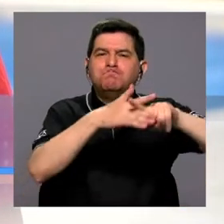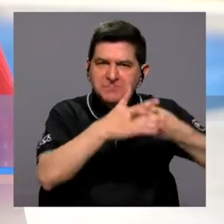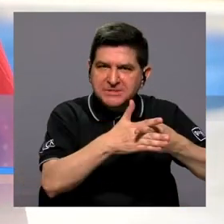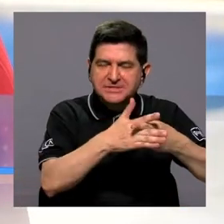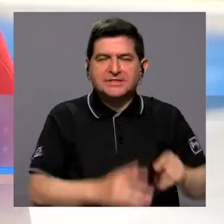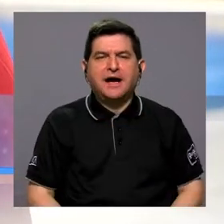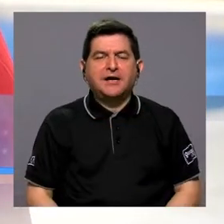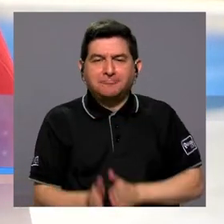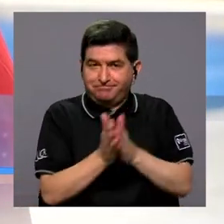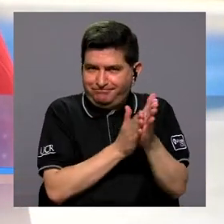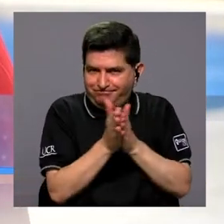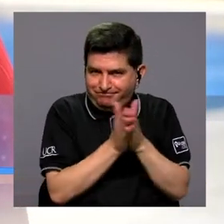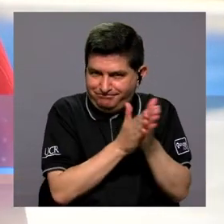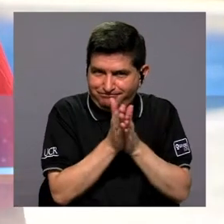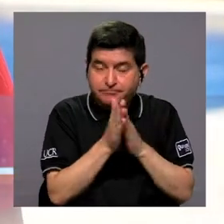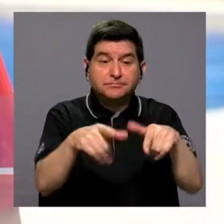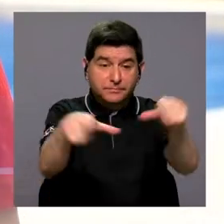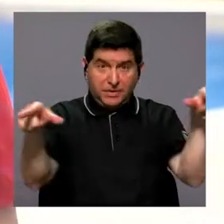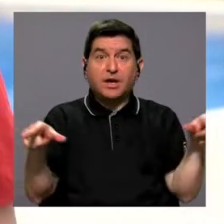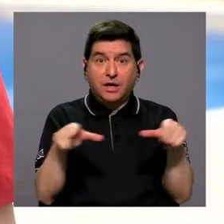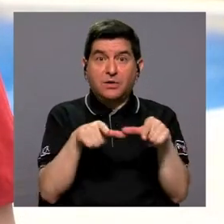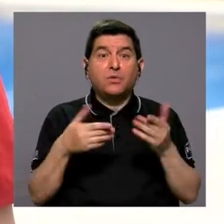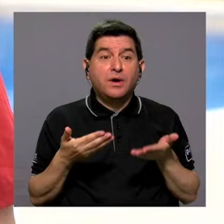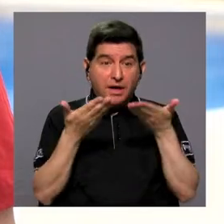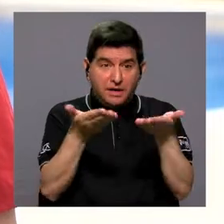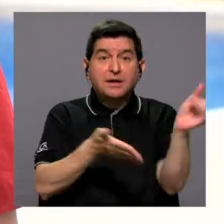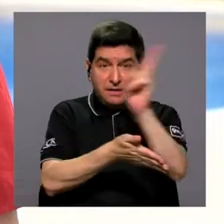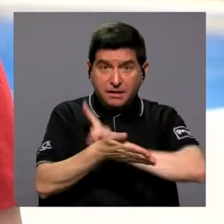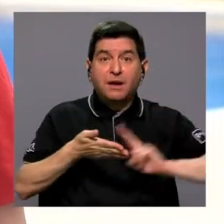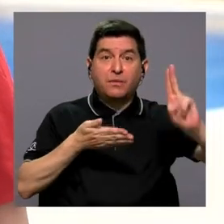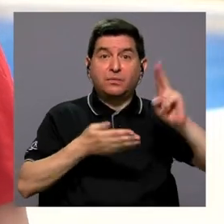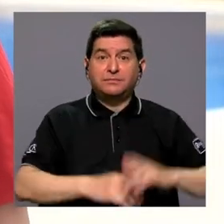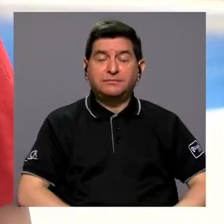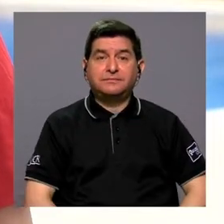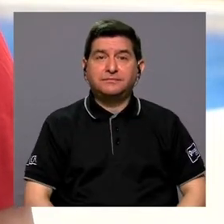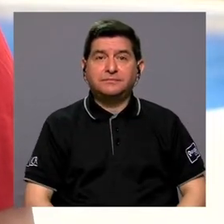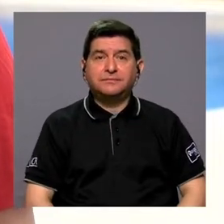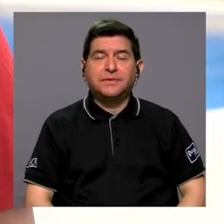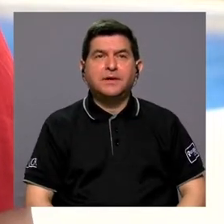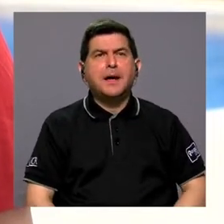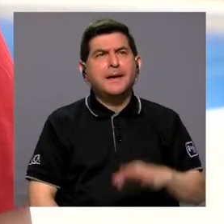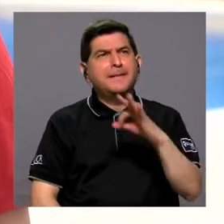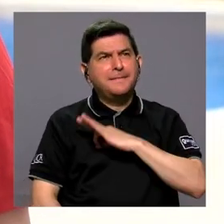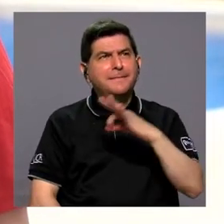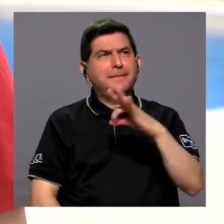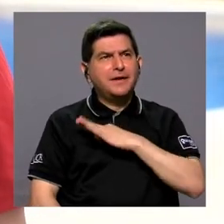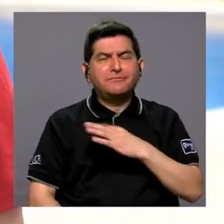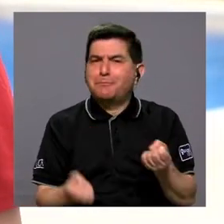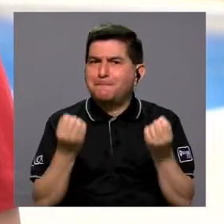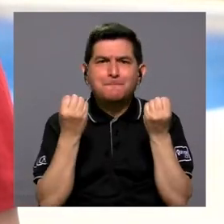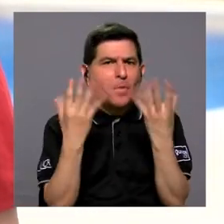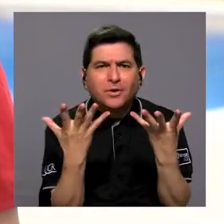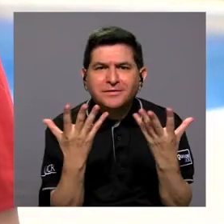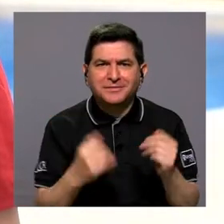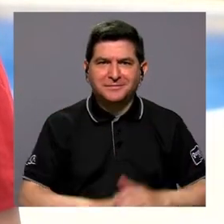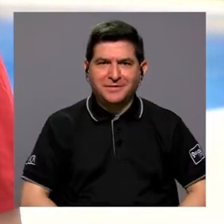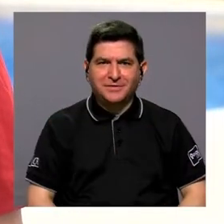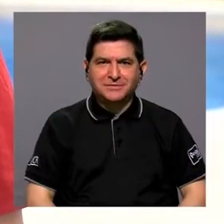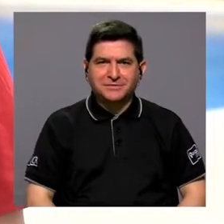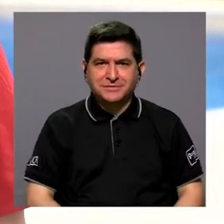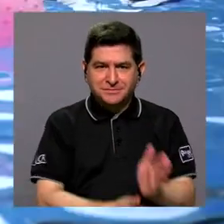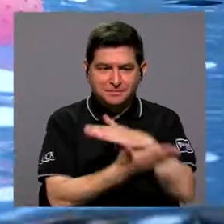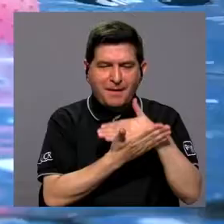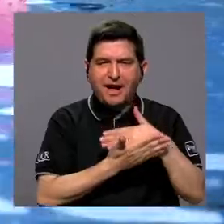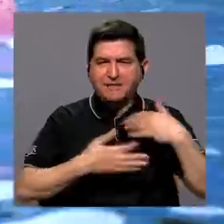para aprovechar este espacio que brinda la universidad. Bueno, los beneficios son muchísimos, desde la